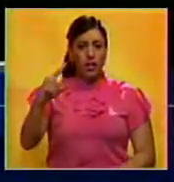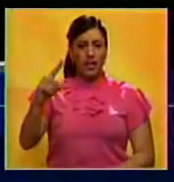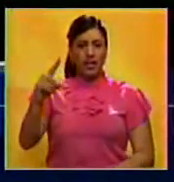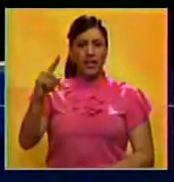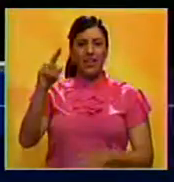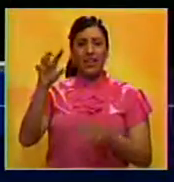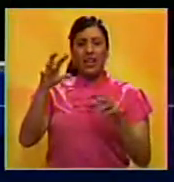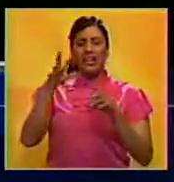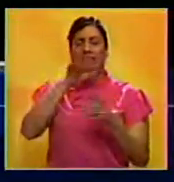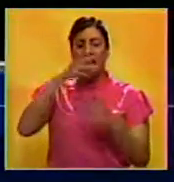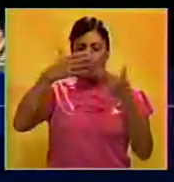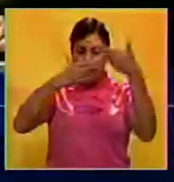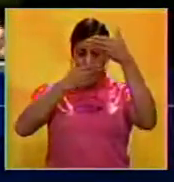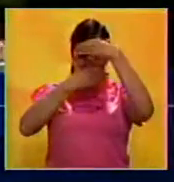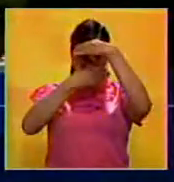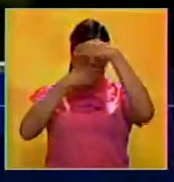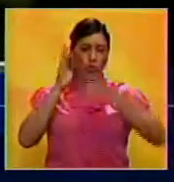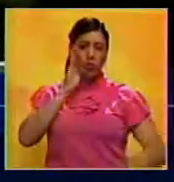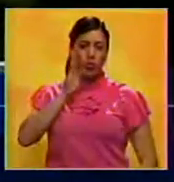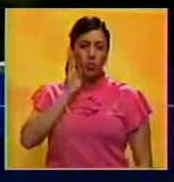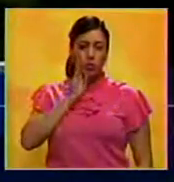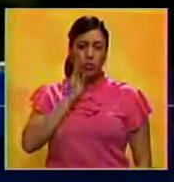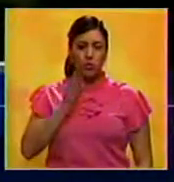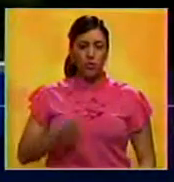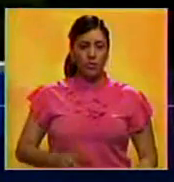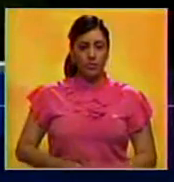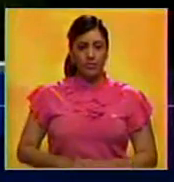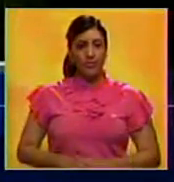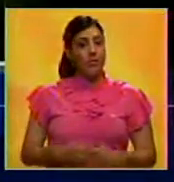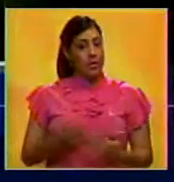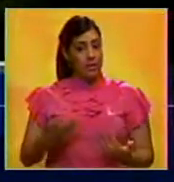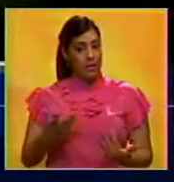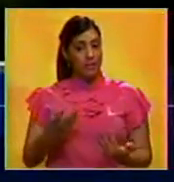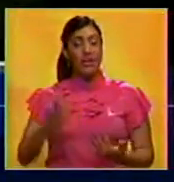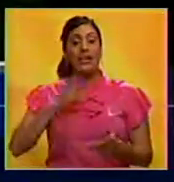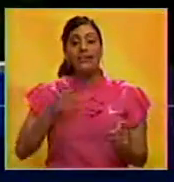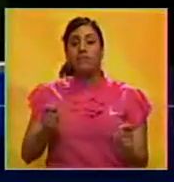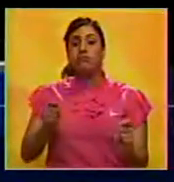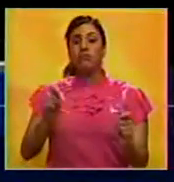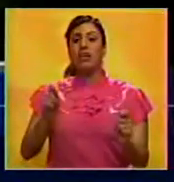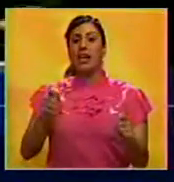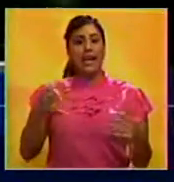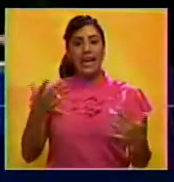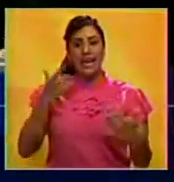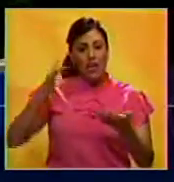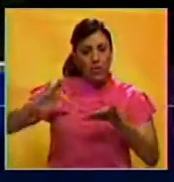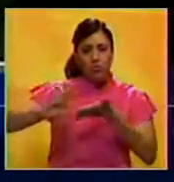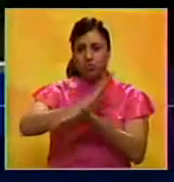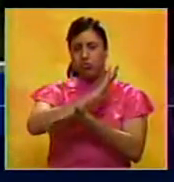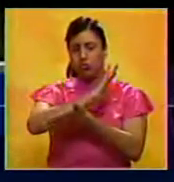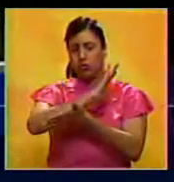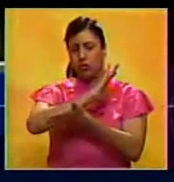terroristas, que lo que pretenden es acabar